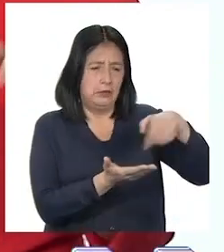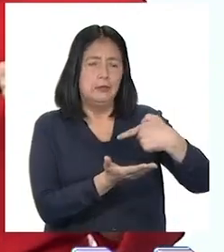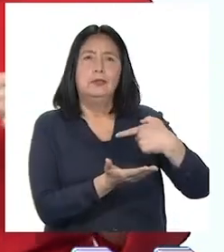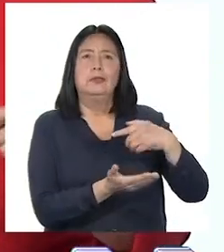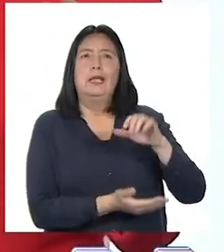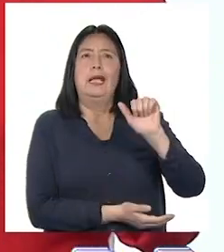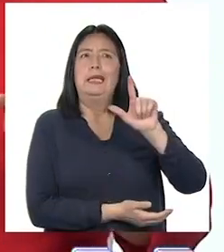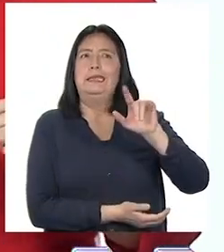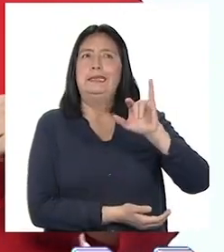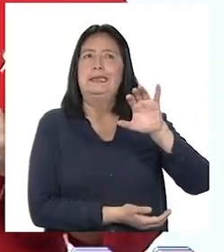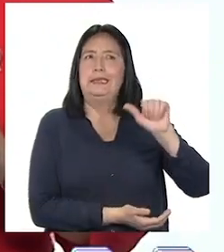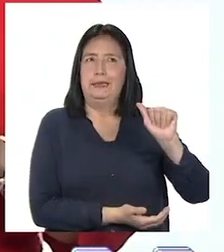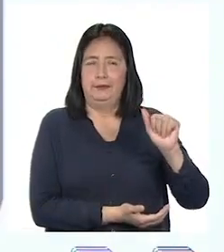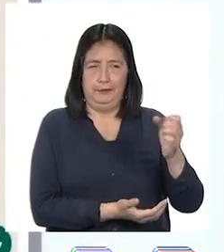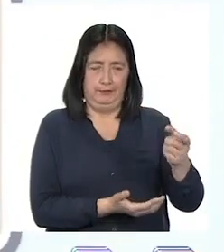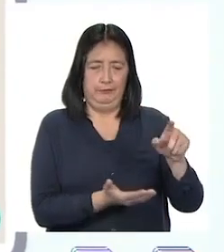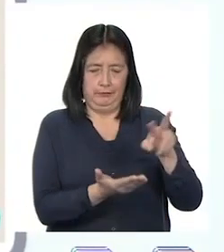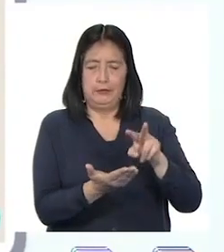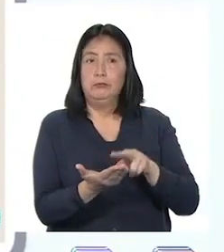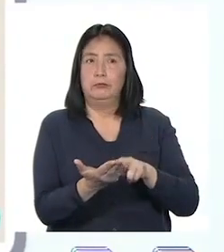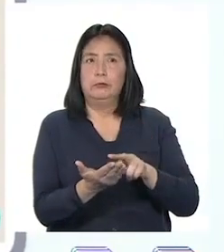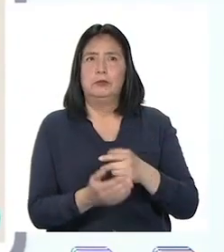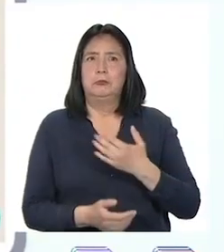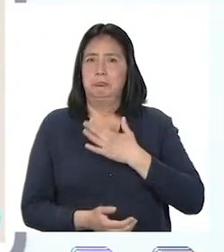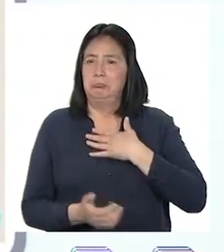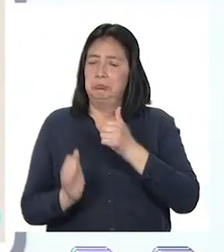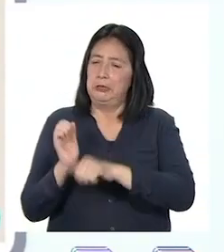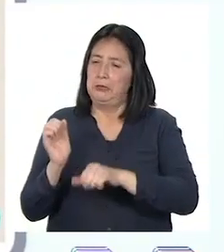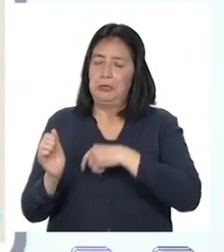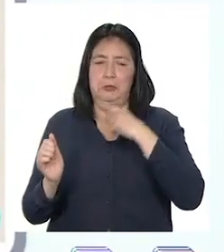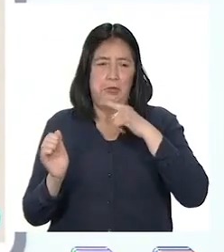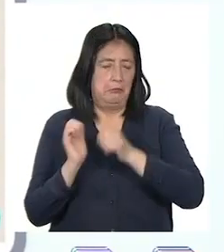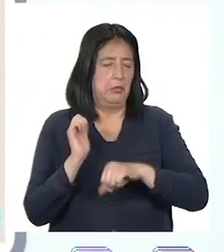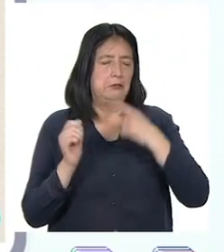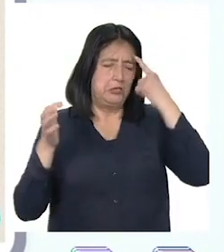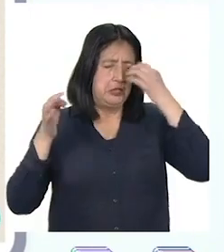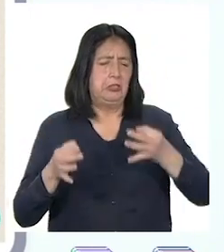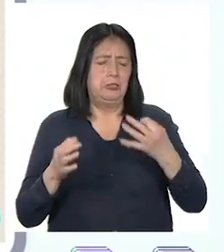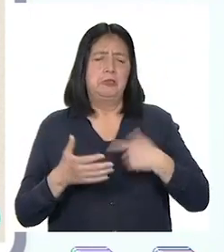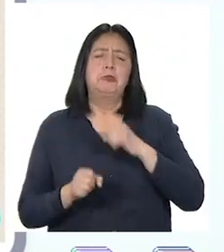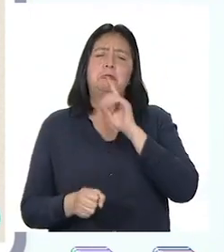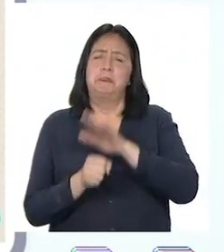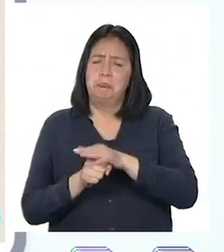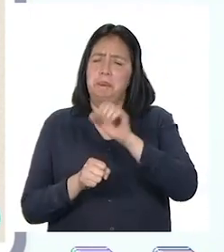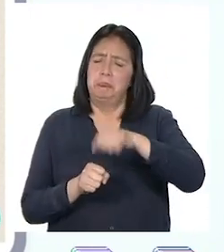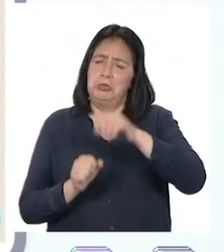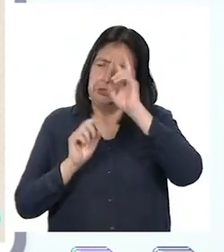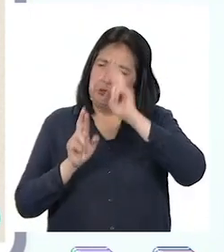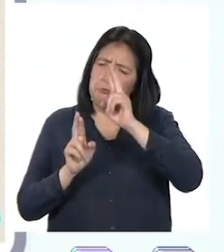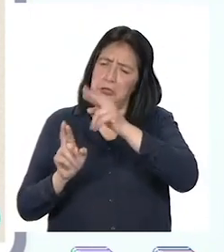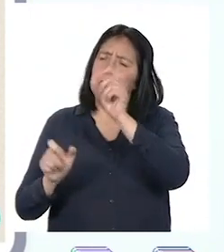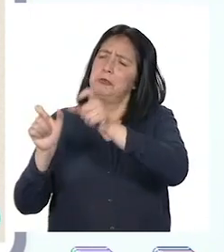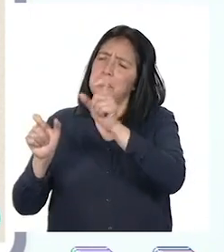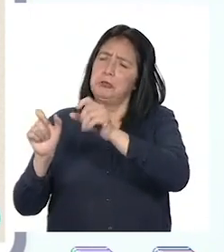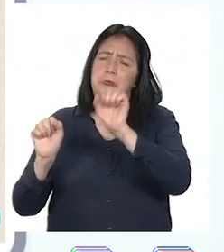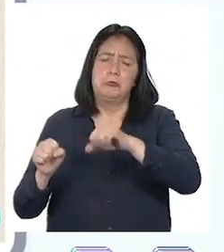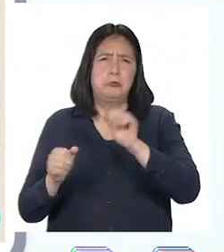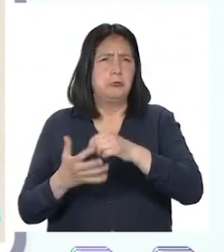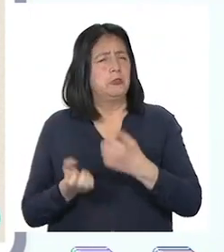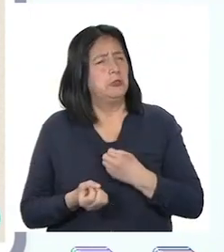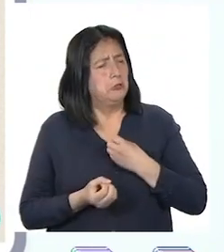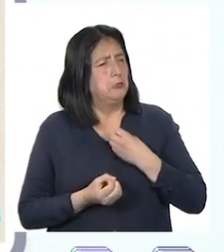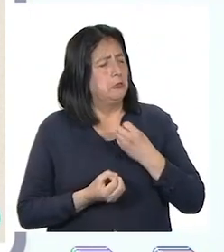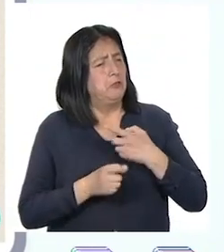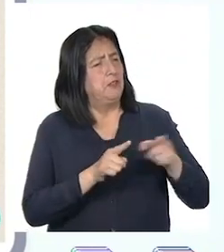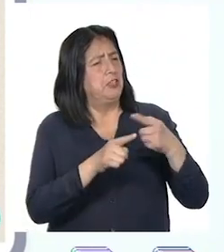mensaje de Alicia. Lo leo. Con mi hermana y mi hermano hemos decidido comprometernos a respetar a las personas que expresan